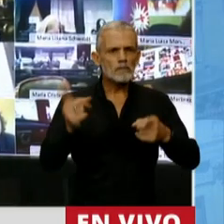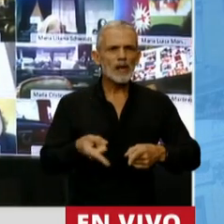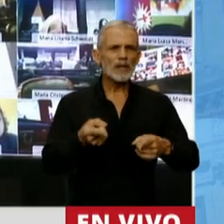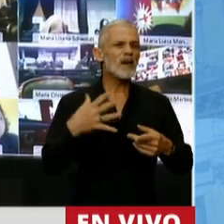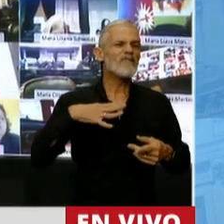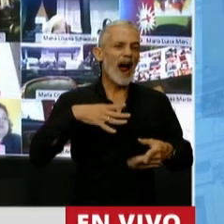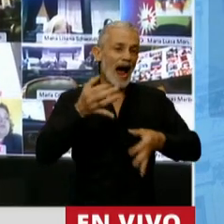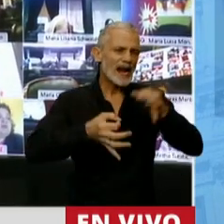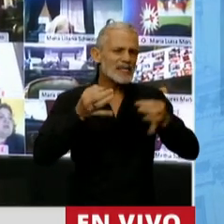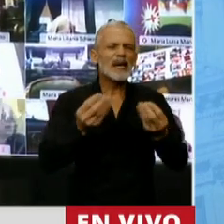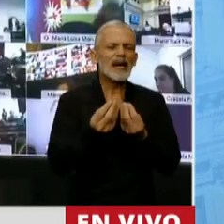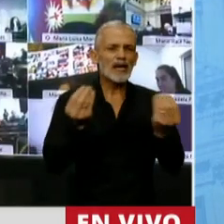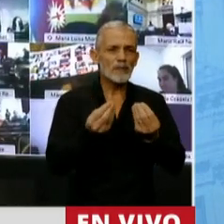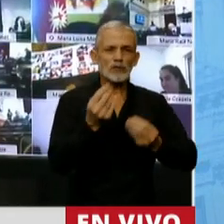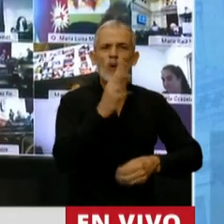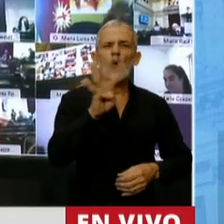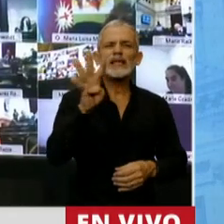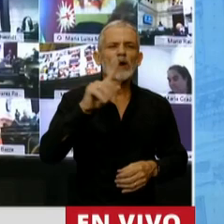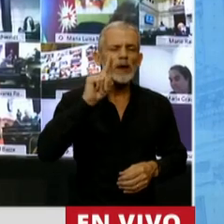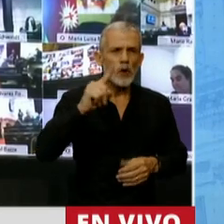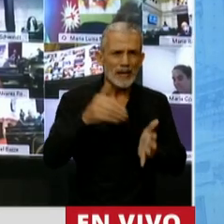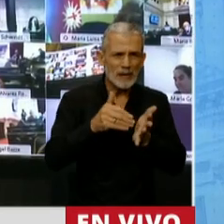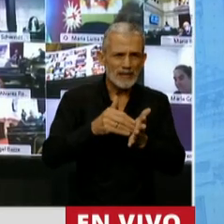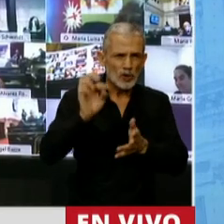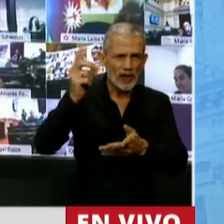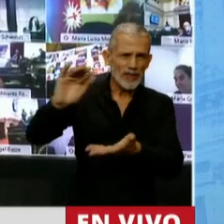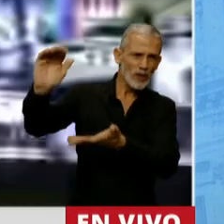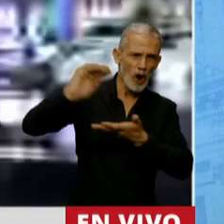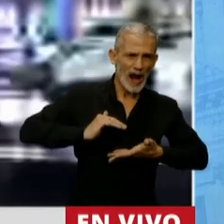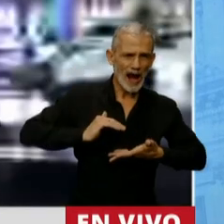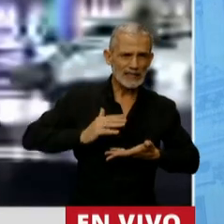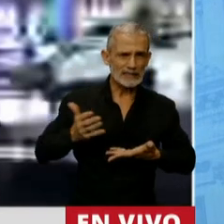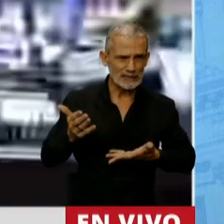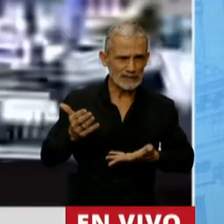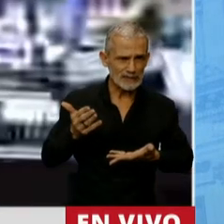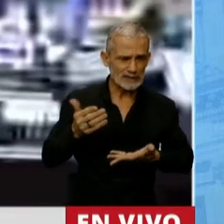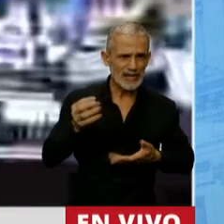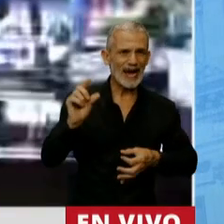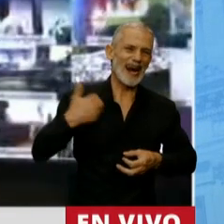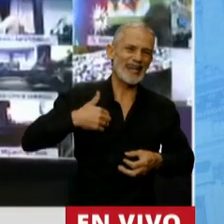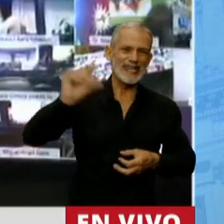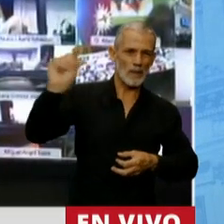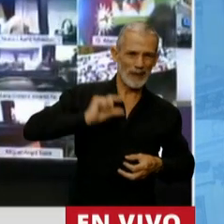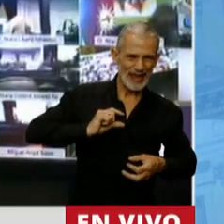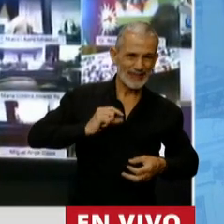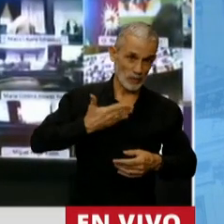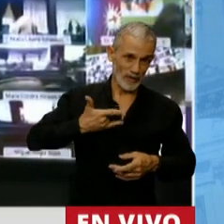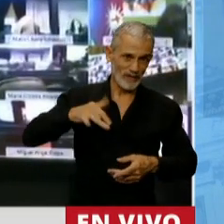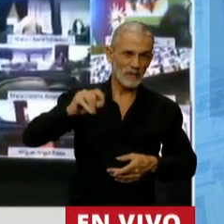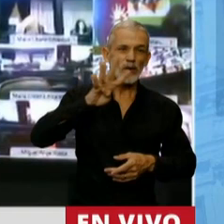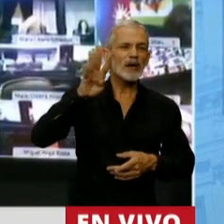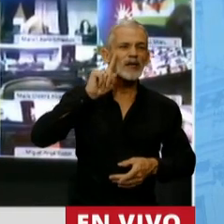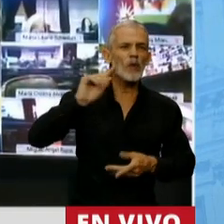por analizar qué pasó con los 44 mil millones y medio de dólares que tomó Argentina como préstamo con el fondo